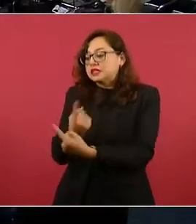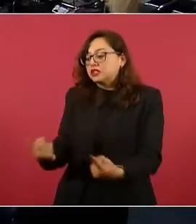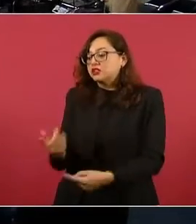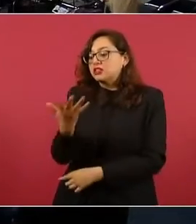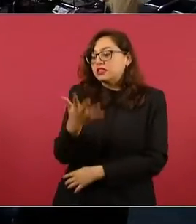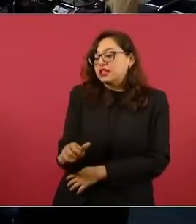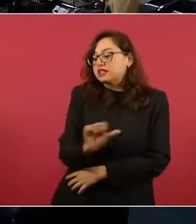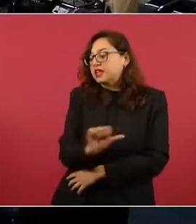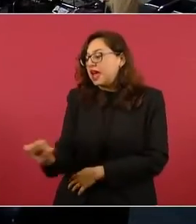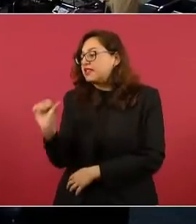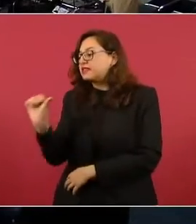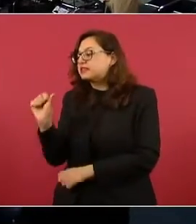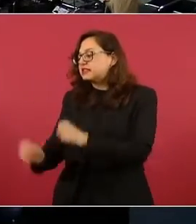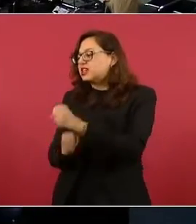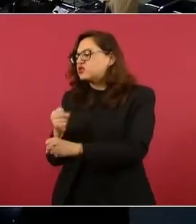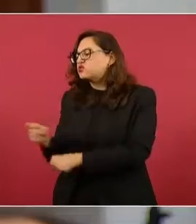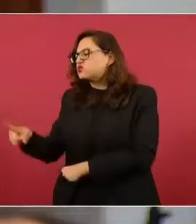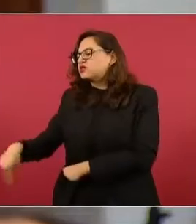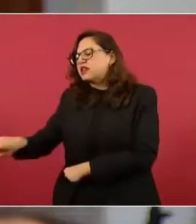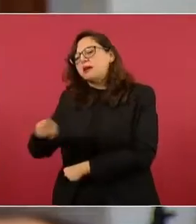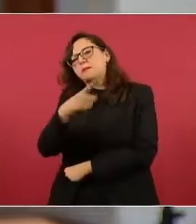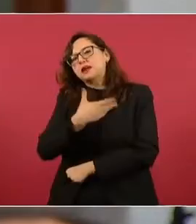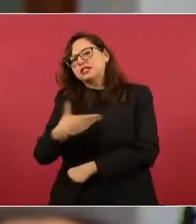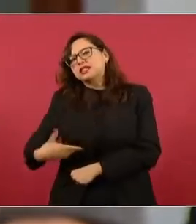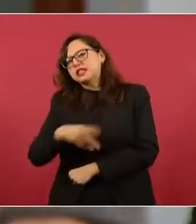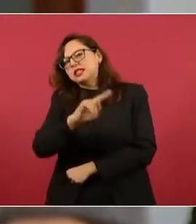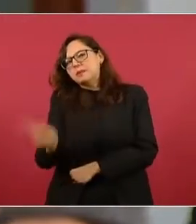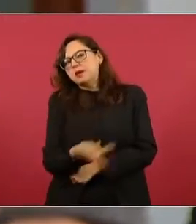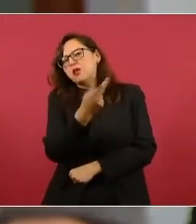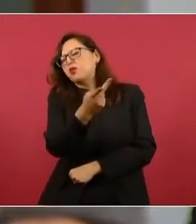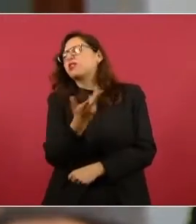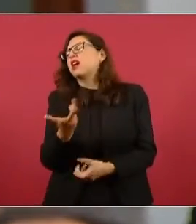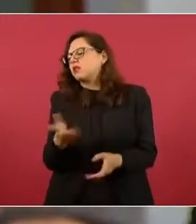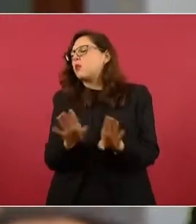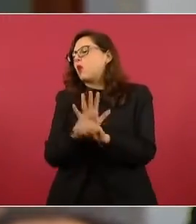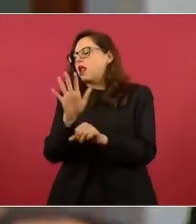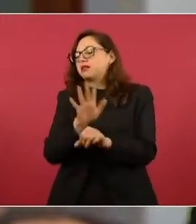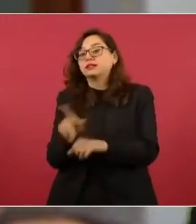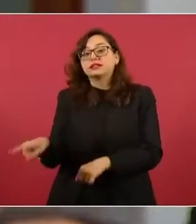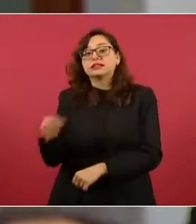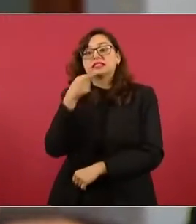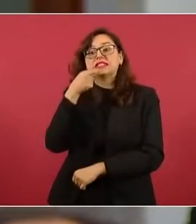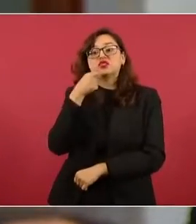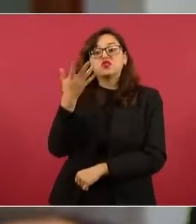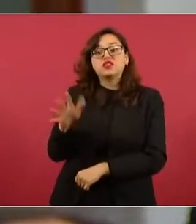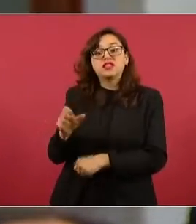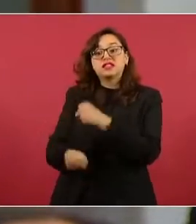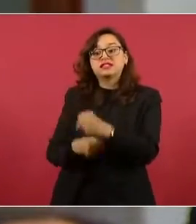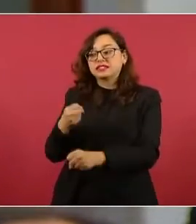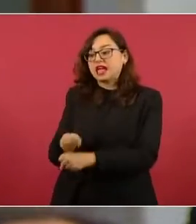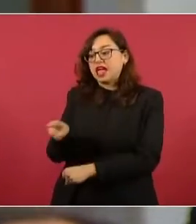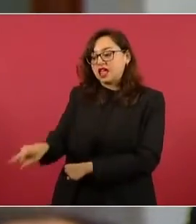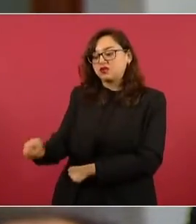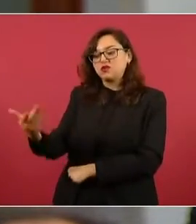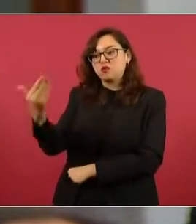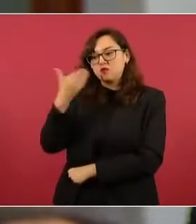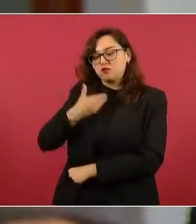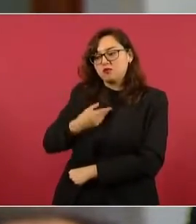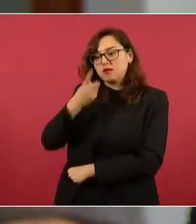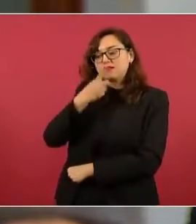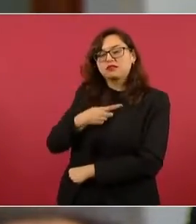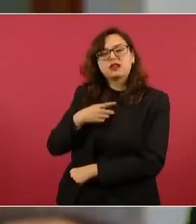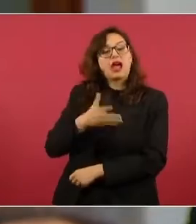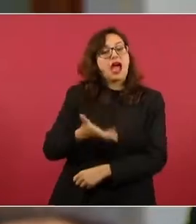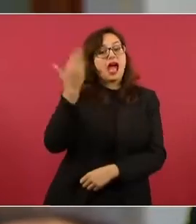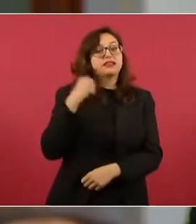saber qué le querían preguntar a ellos. Y la primera pregunta es, un niño de 10 años me dijo, cuando usted era niño ¿se imaginó que llegaría a ser